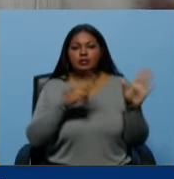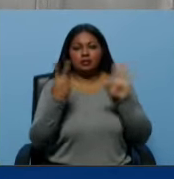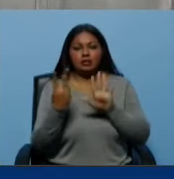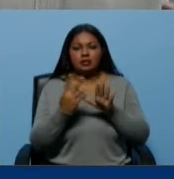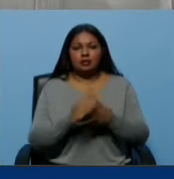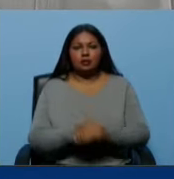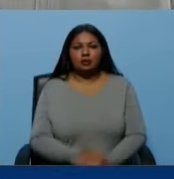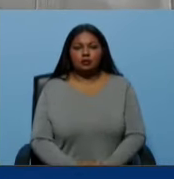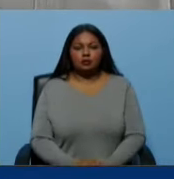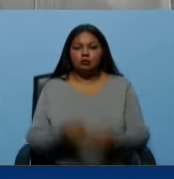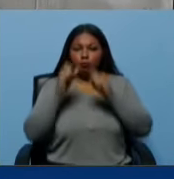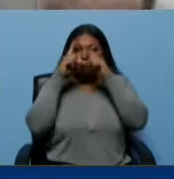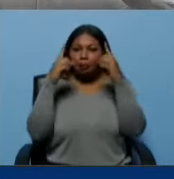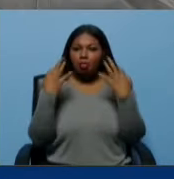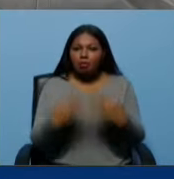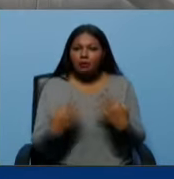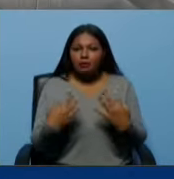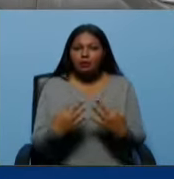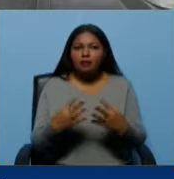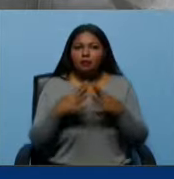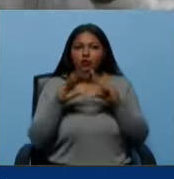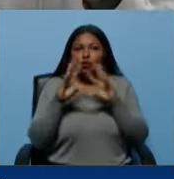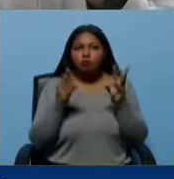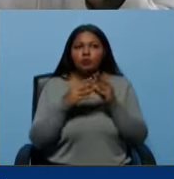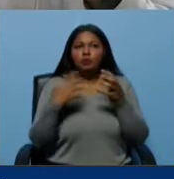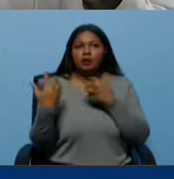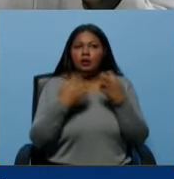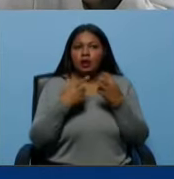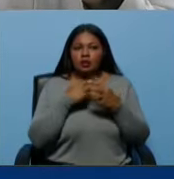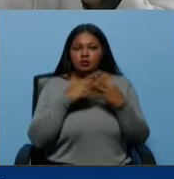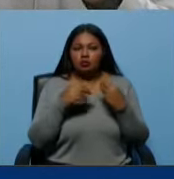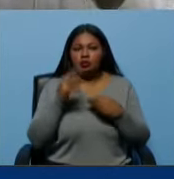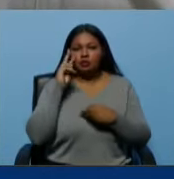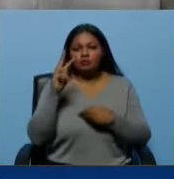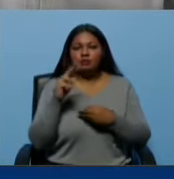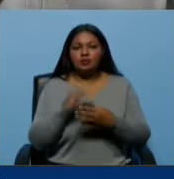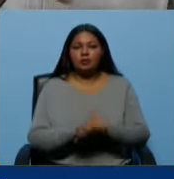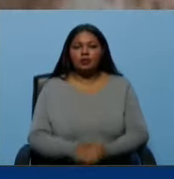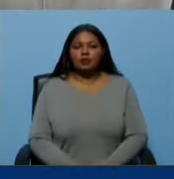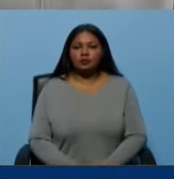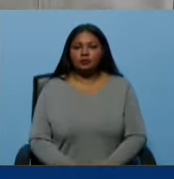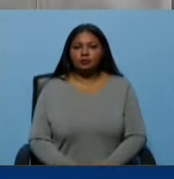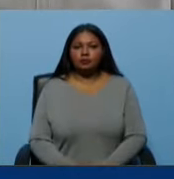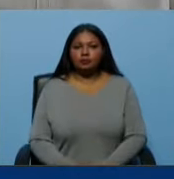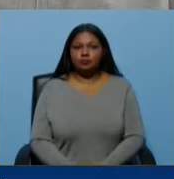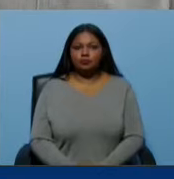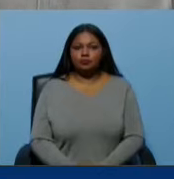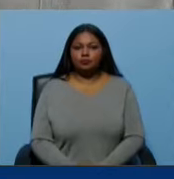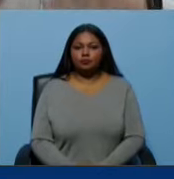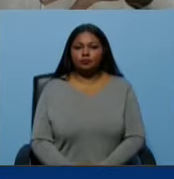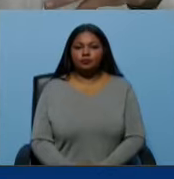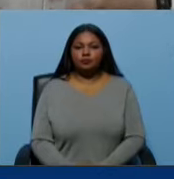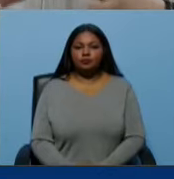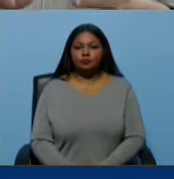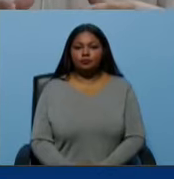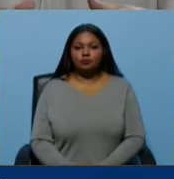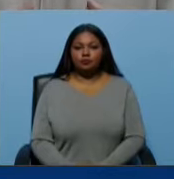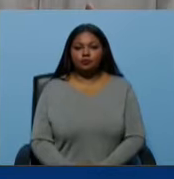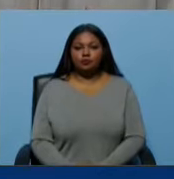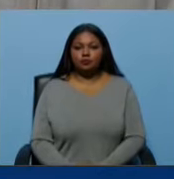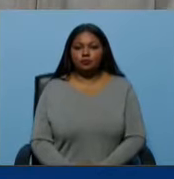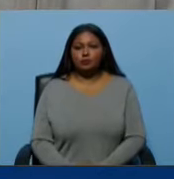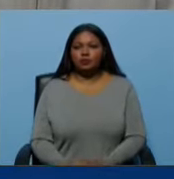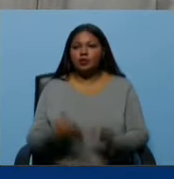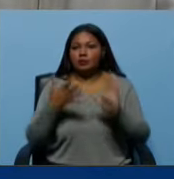fue impresionante, ¿no? Y todo eso es parte de lo que llaman guerras cibernéticas, ¿no? Que son estas guerras de nueva generación. Lo que sucede